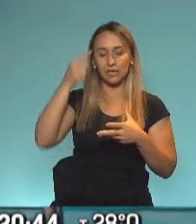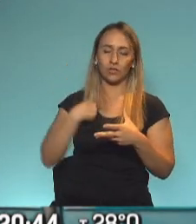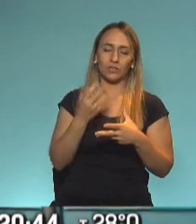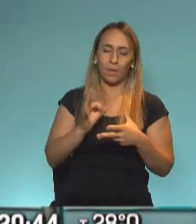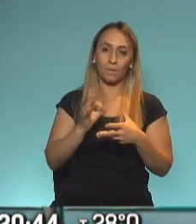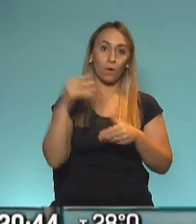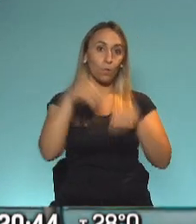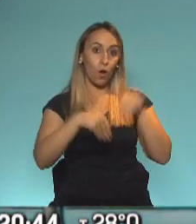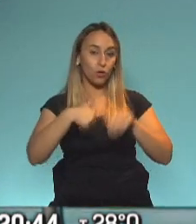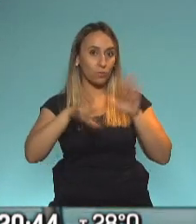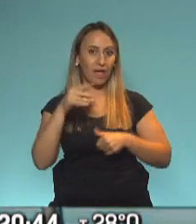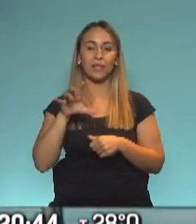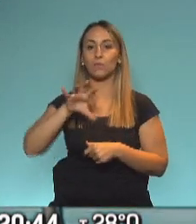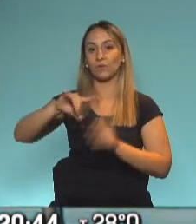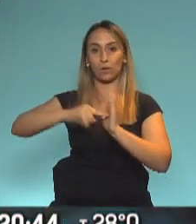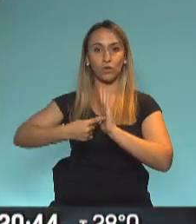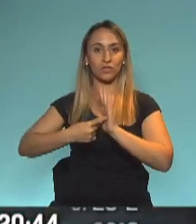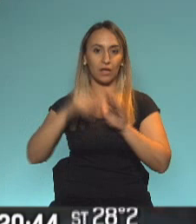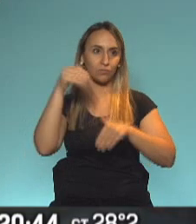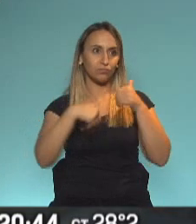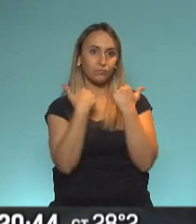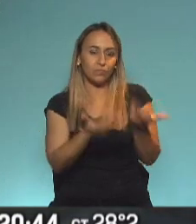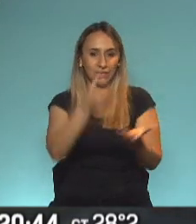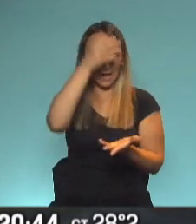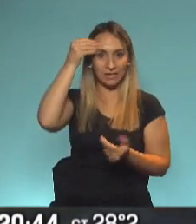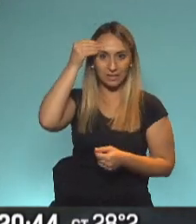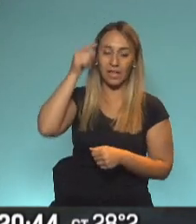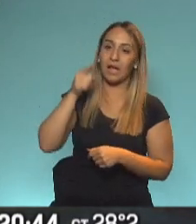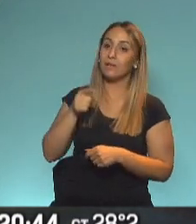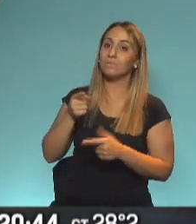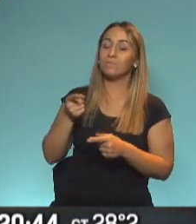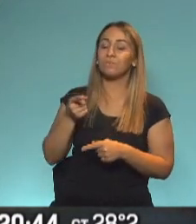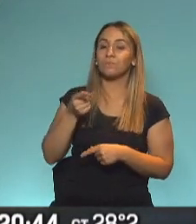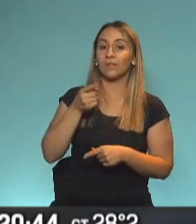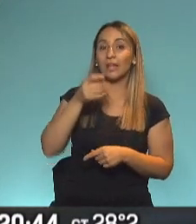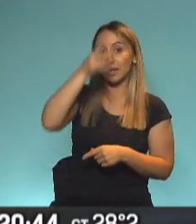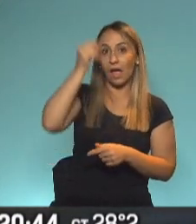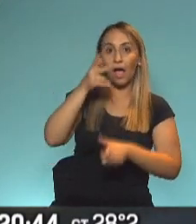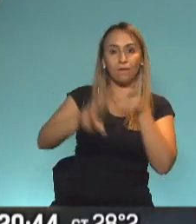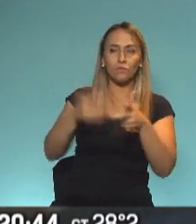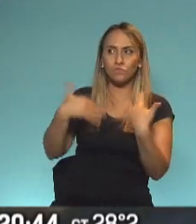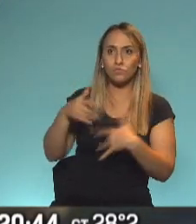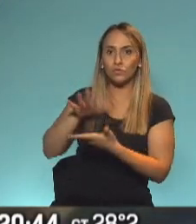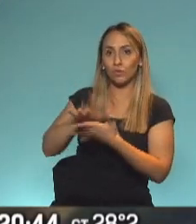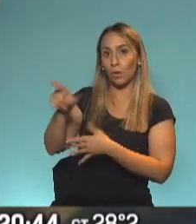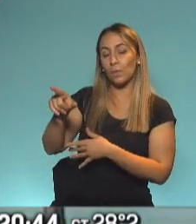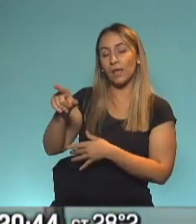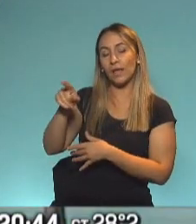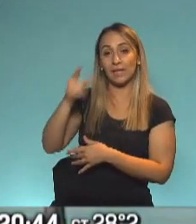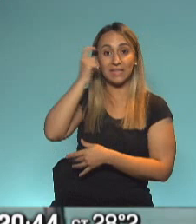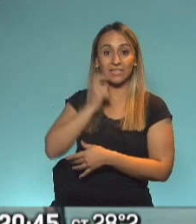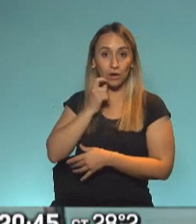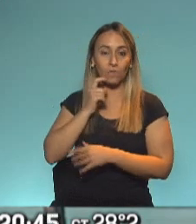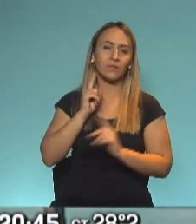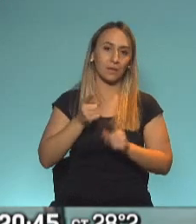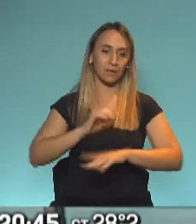bonaerense, y ella habló mucho de la gestión de Axel Kicillof, pero también un apoyo muy importante, sin dudas, estando allí, ¿no?, al presidente,